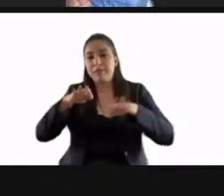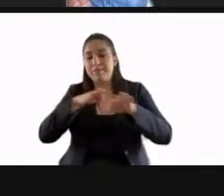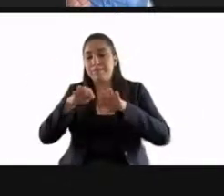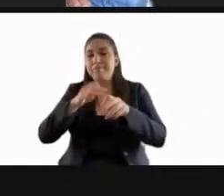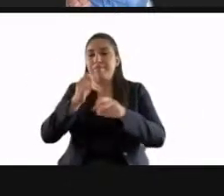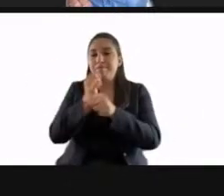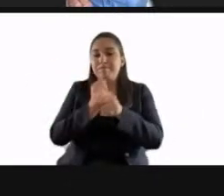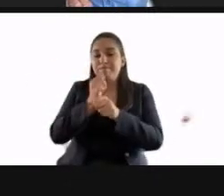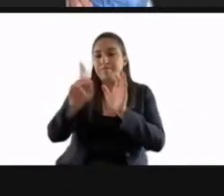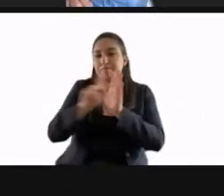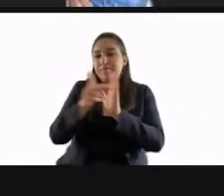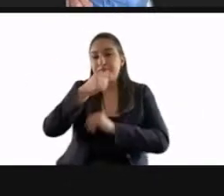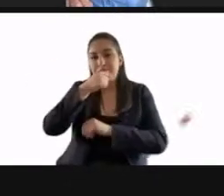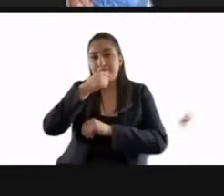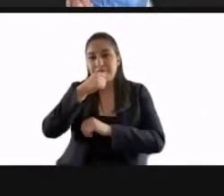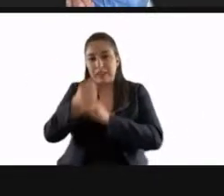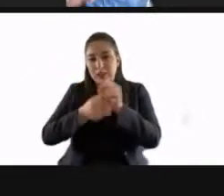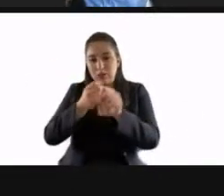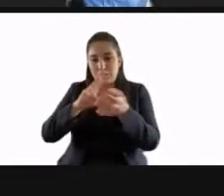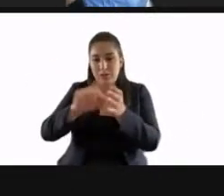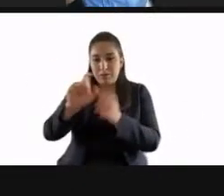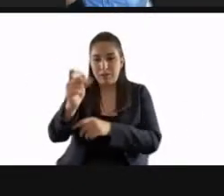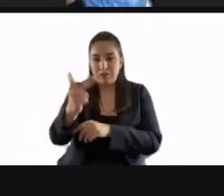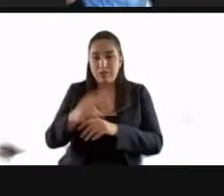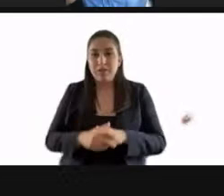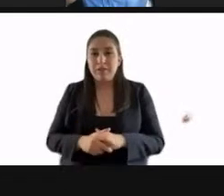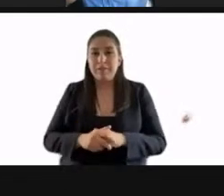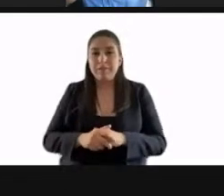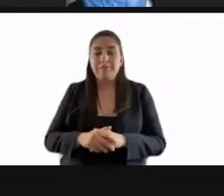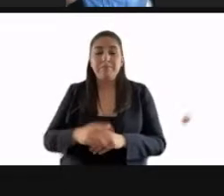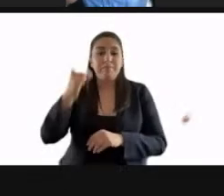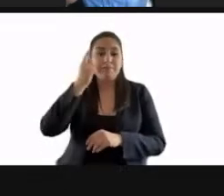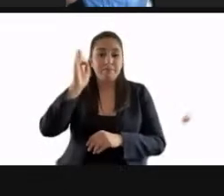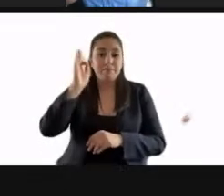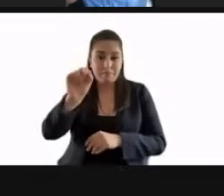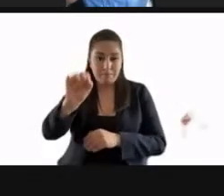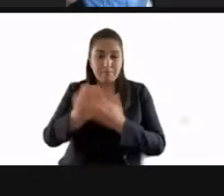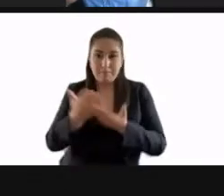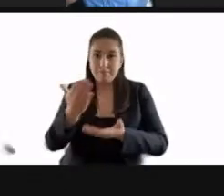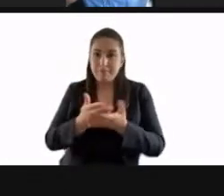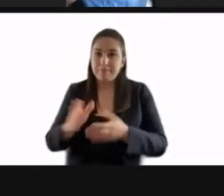en lo general y en lo particular. ¿Quienes estén por la afirmativa?